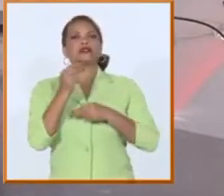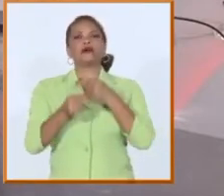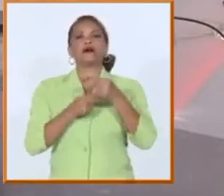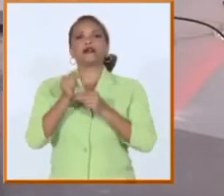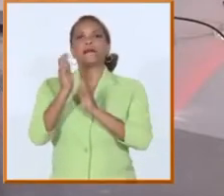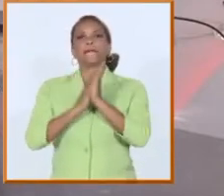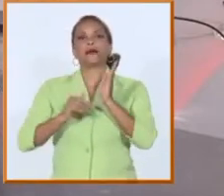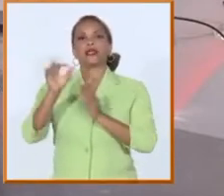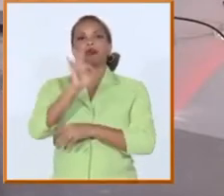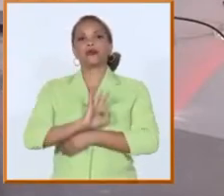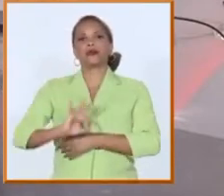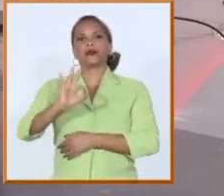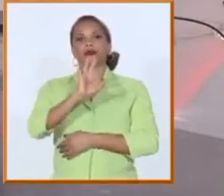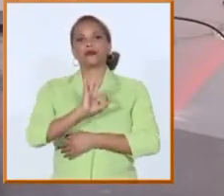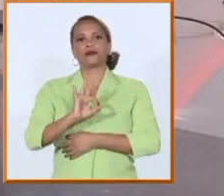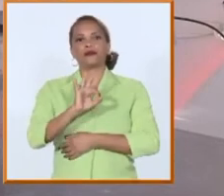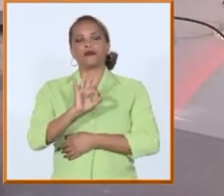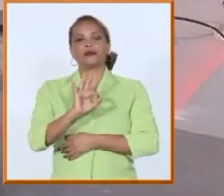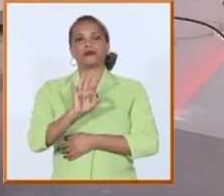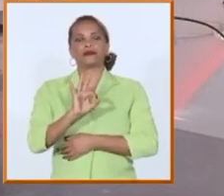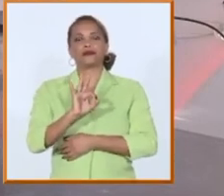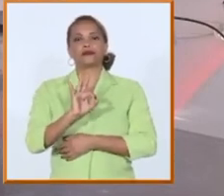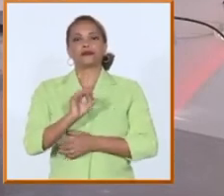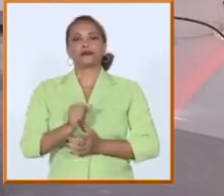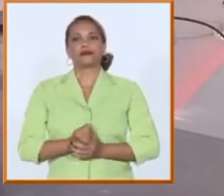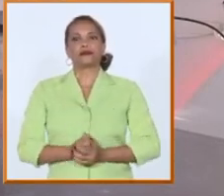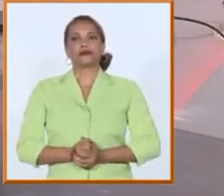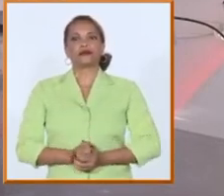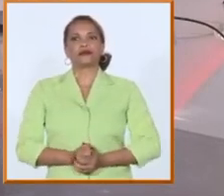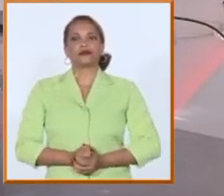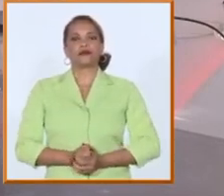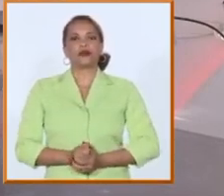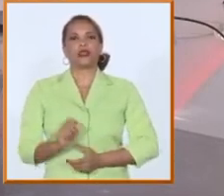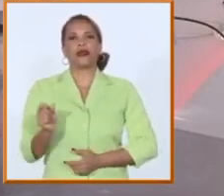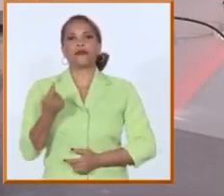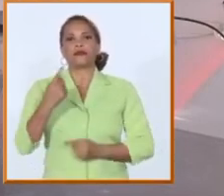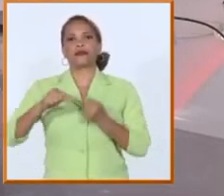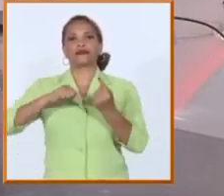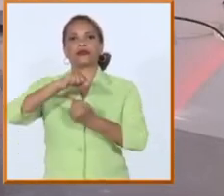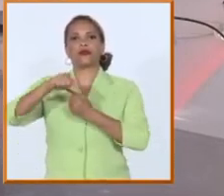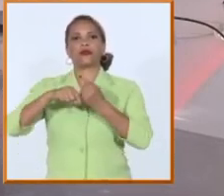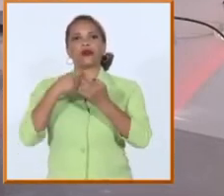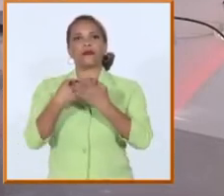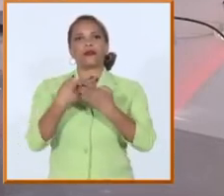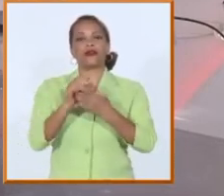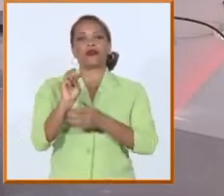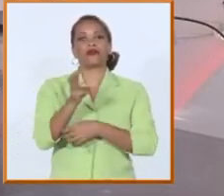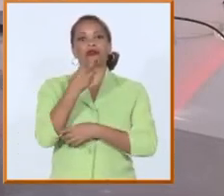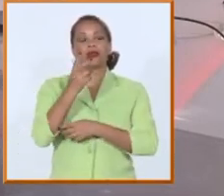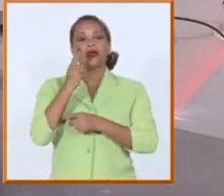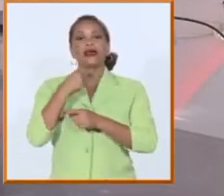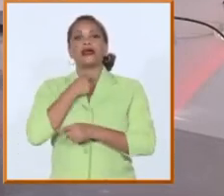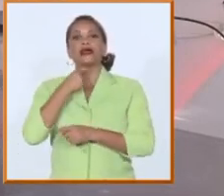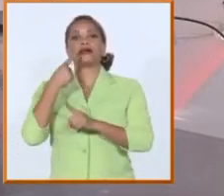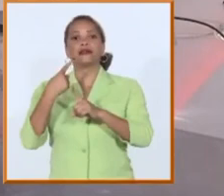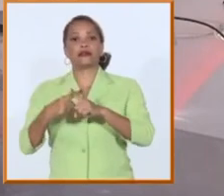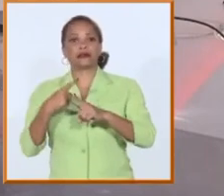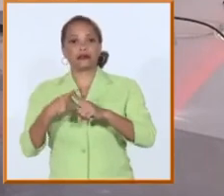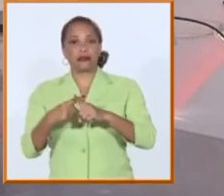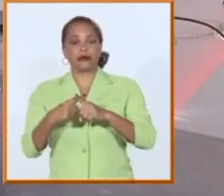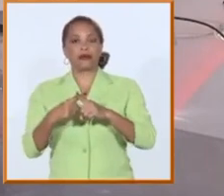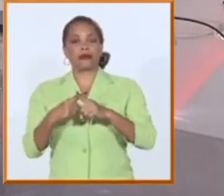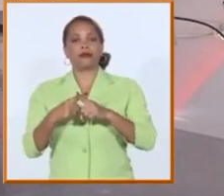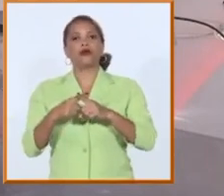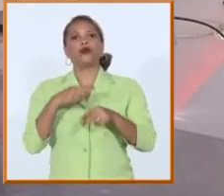el mes de octubre en su primera o sea la primera ronda de exámenes de los tres exámenes que tradicionalmente se hacen van a